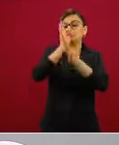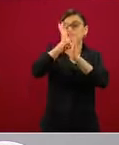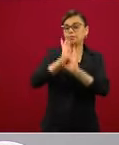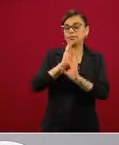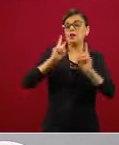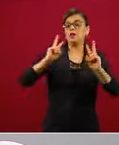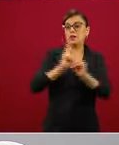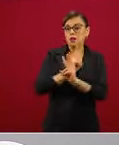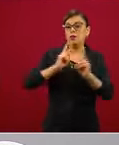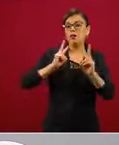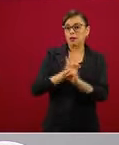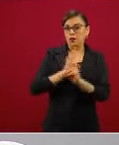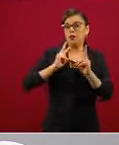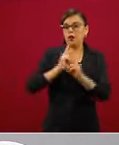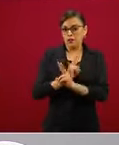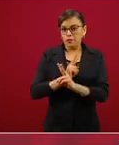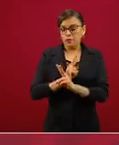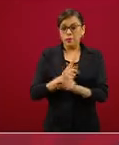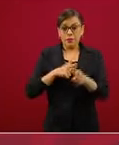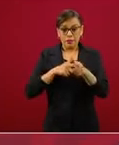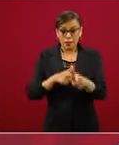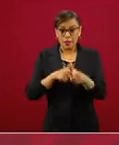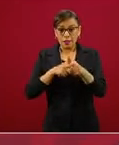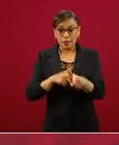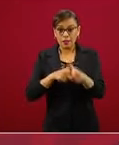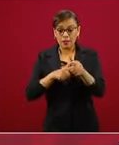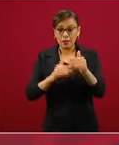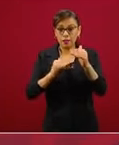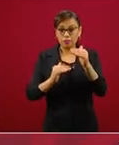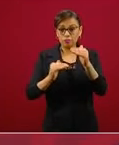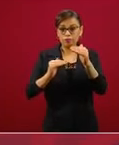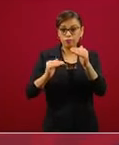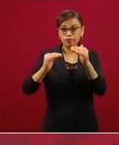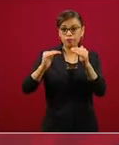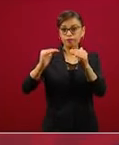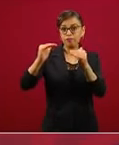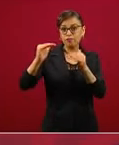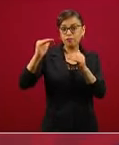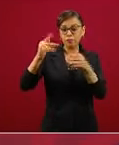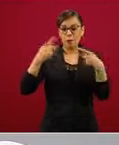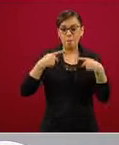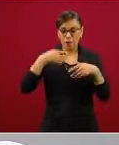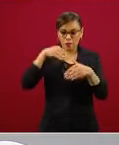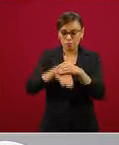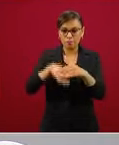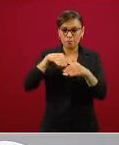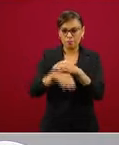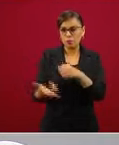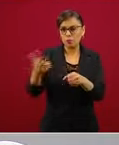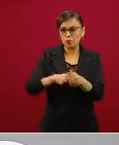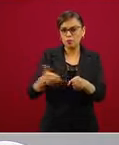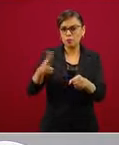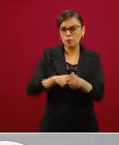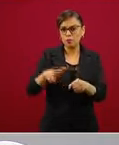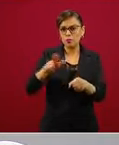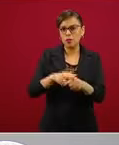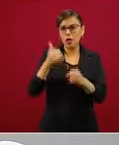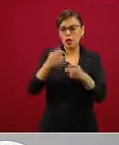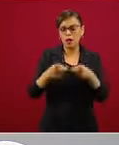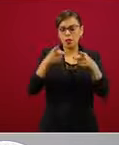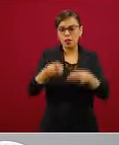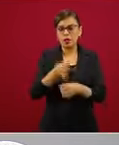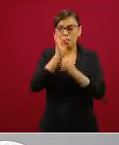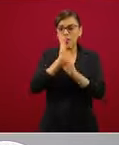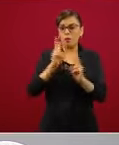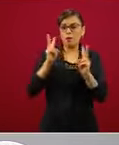el ritmo al que está creciendo esta hospitalización e intubación efectivamente es a una tasa